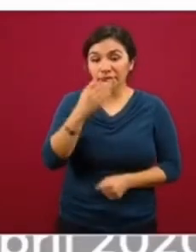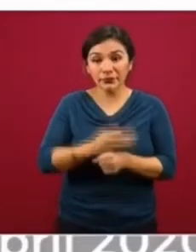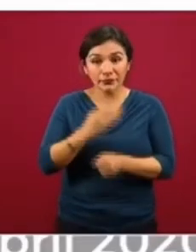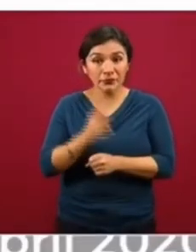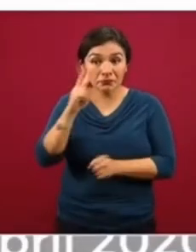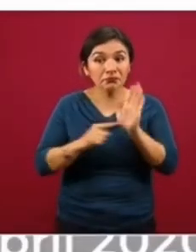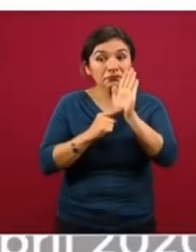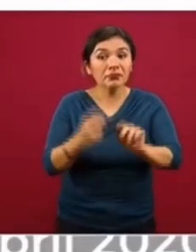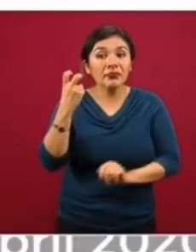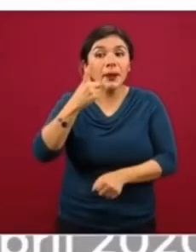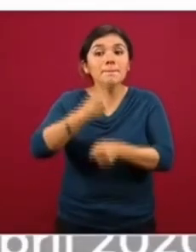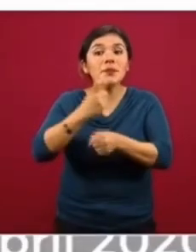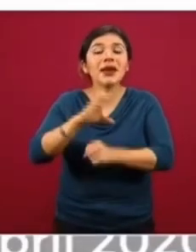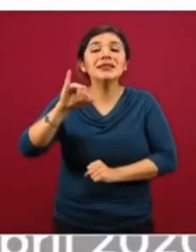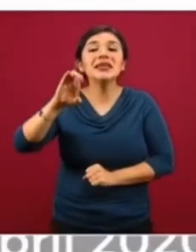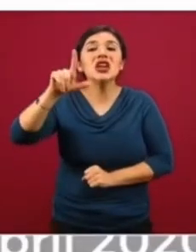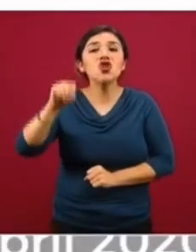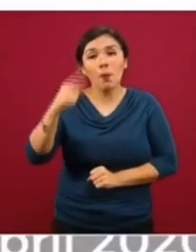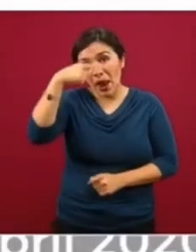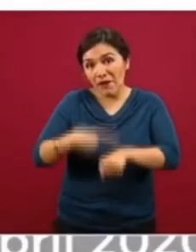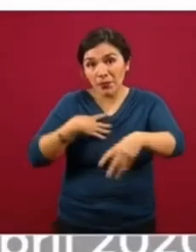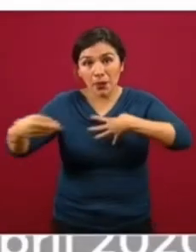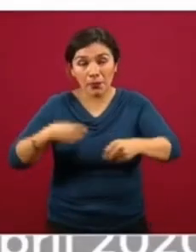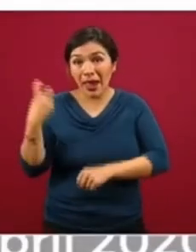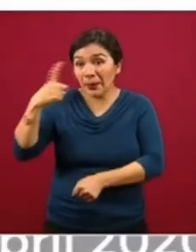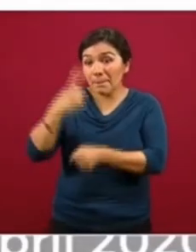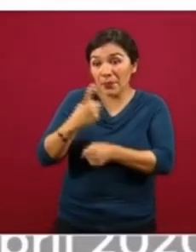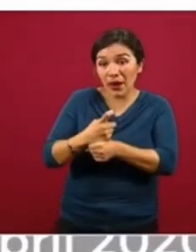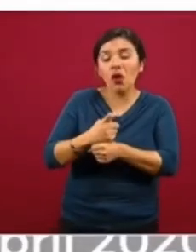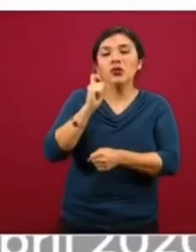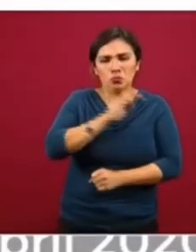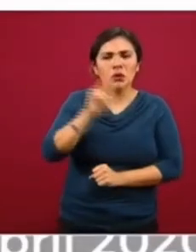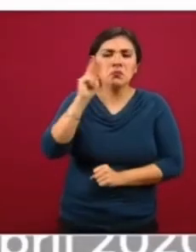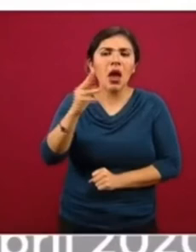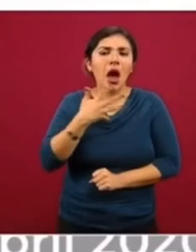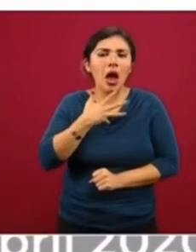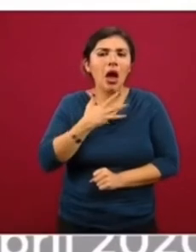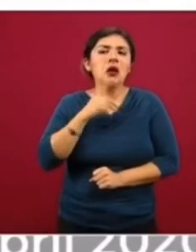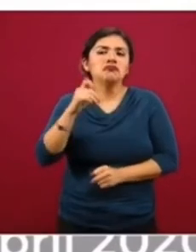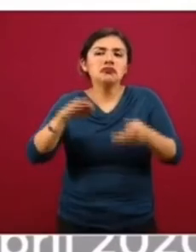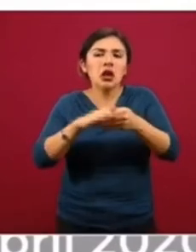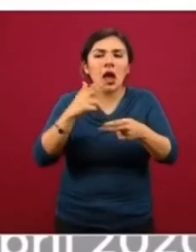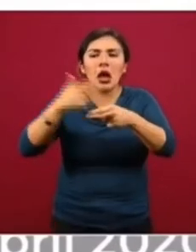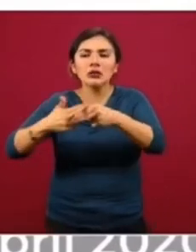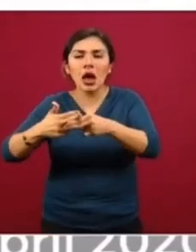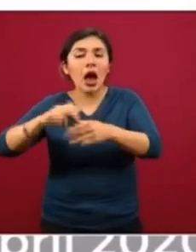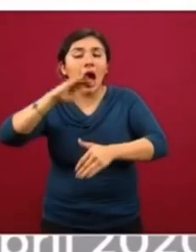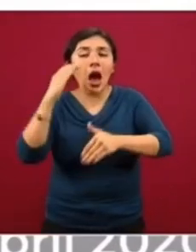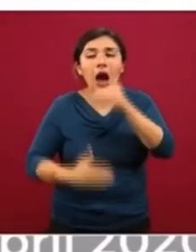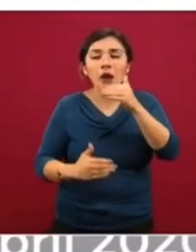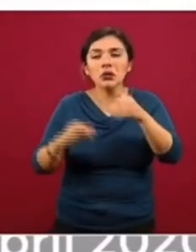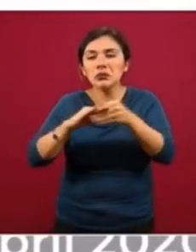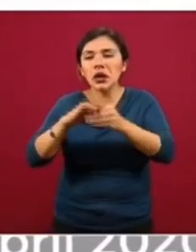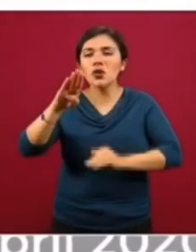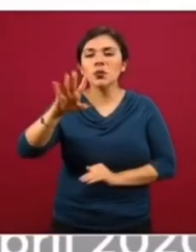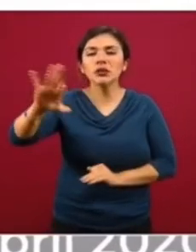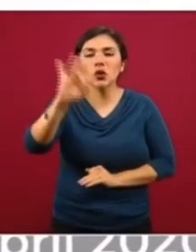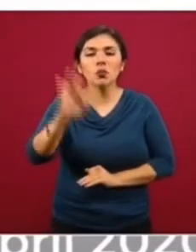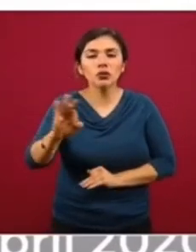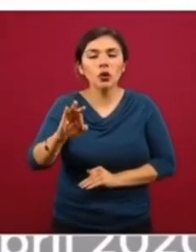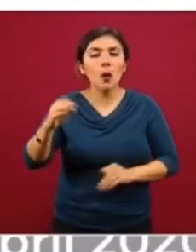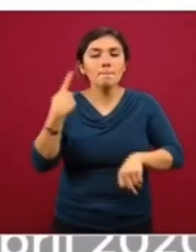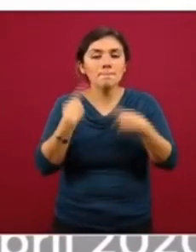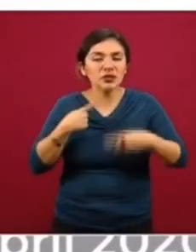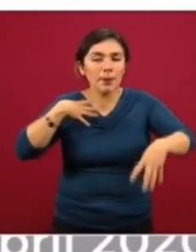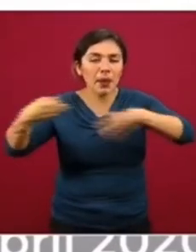Estamos proyectando este primer ciclo de la epidemia. El primer ciclo de la epidemia se puede proyectar que se extendería hasta agotar cerca del 95 por